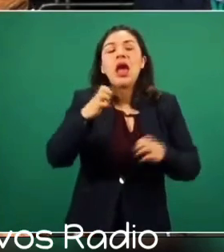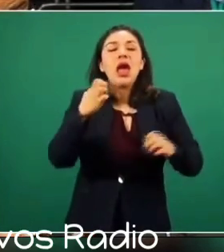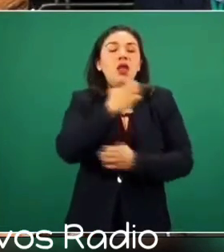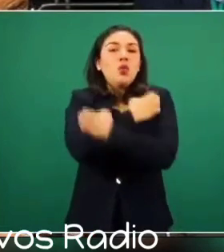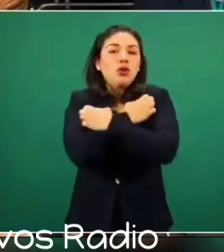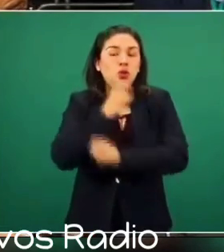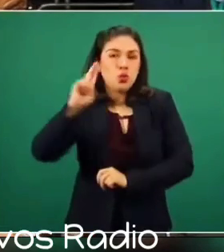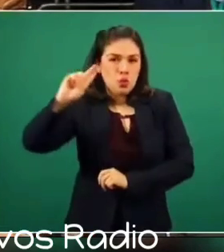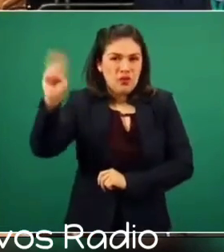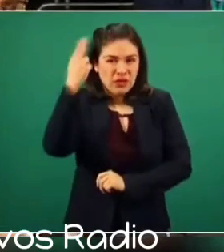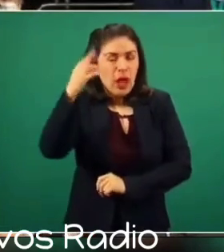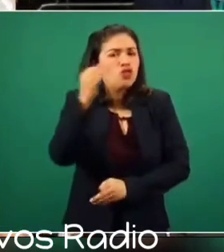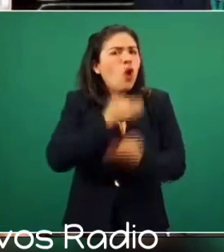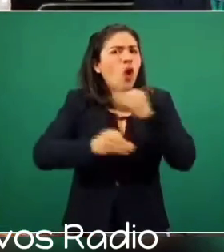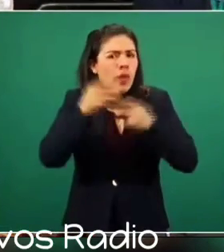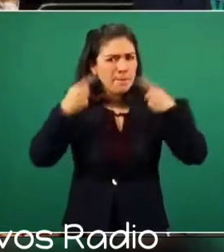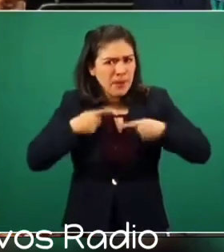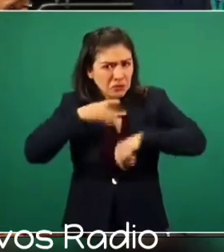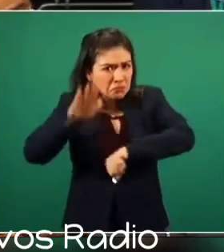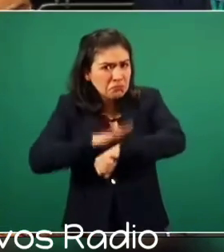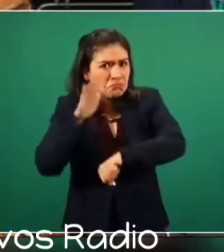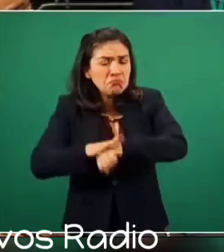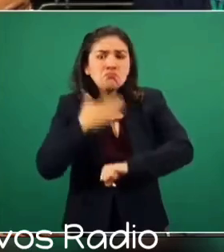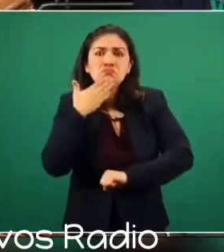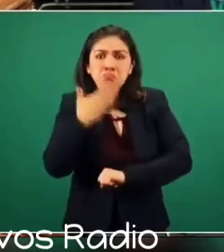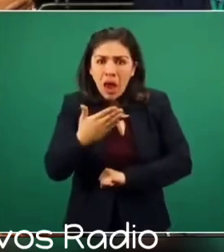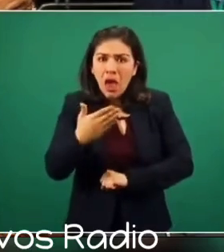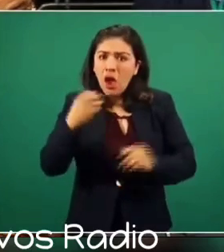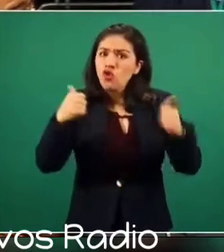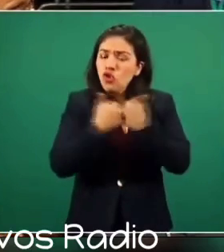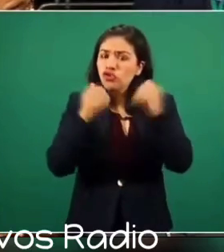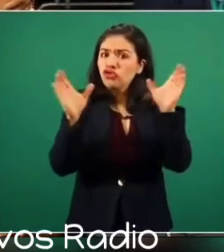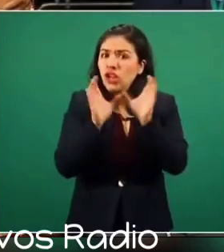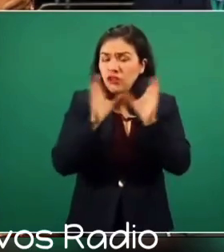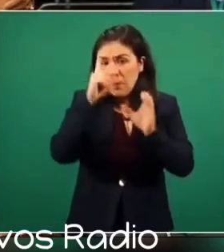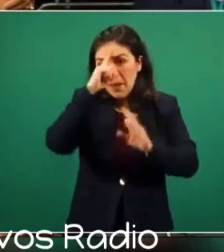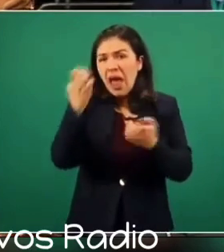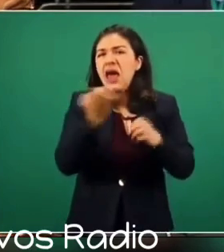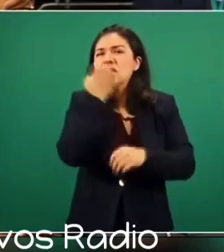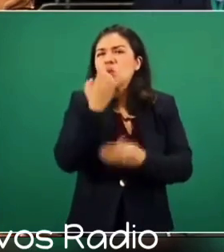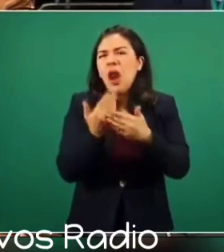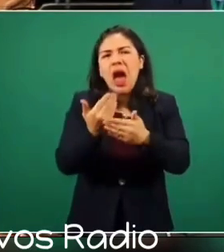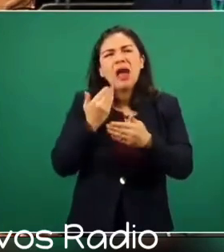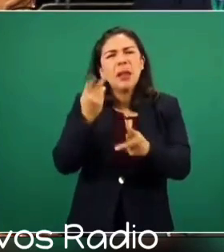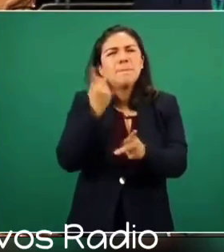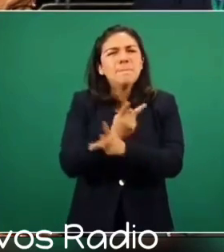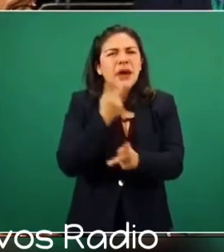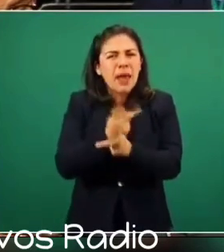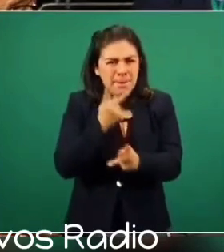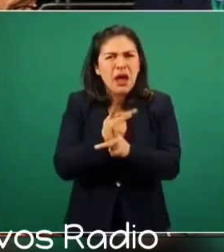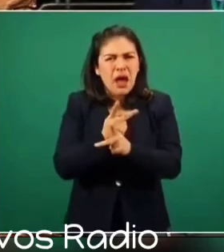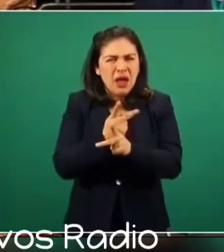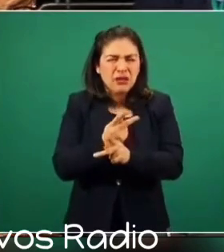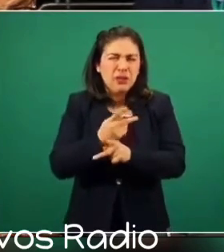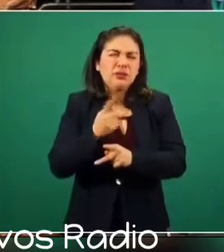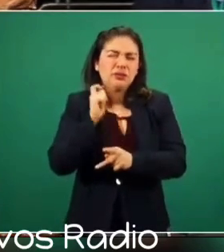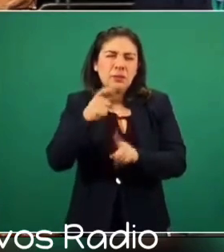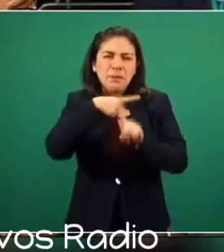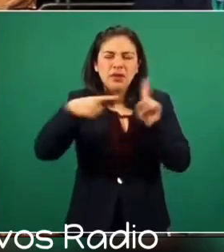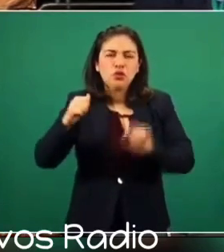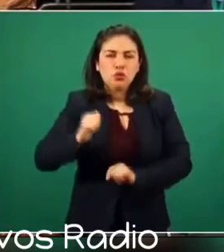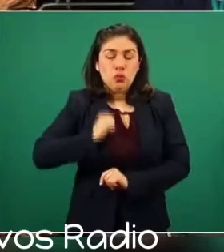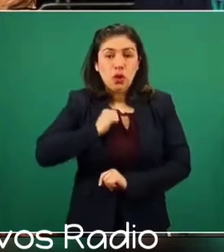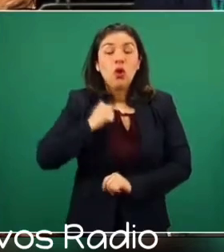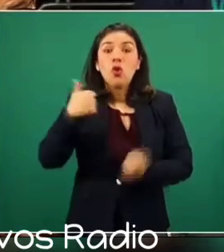superior a toda persona que acredite con el certificado de los estudios correspondientes al tipo medio superior